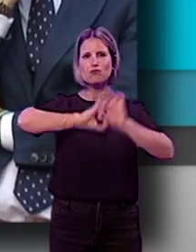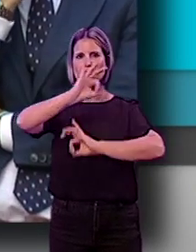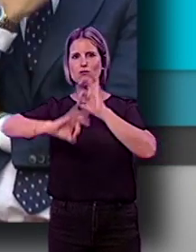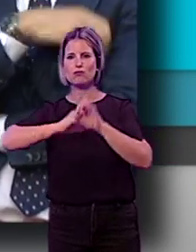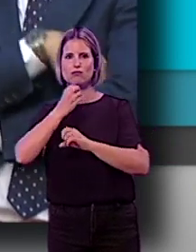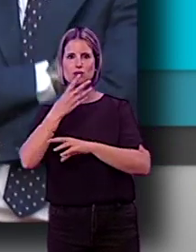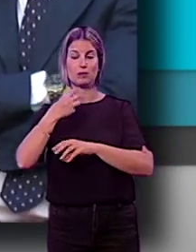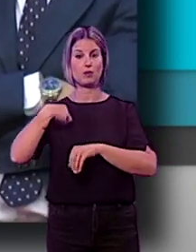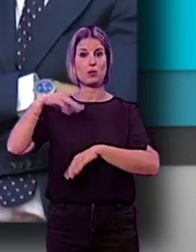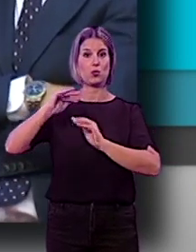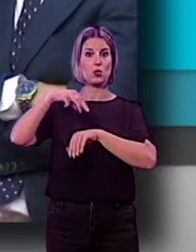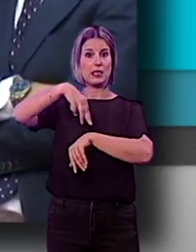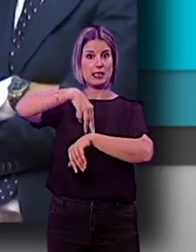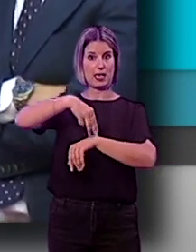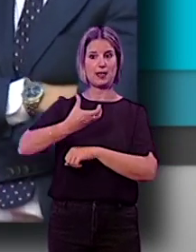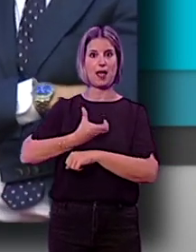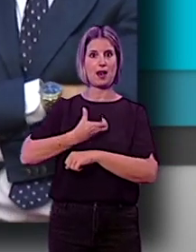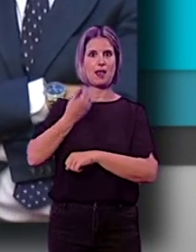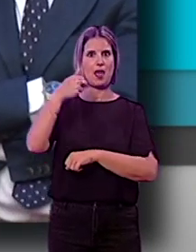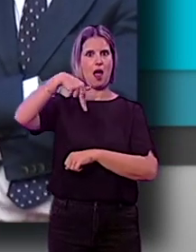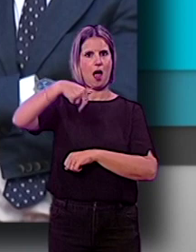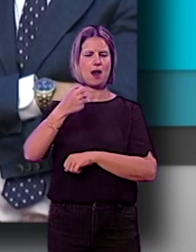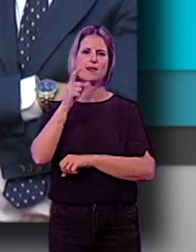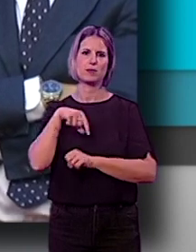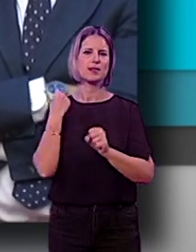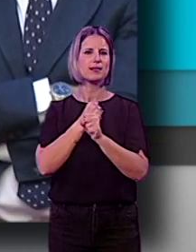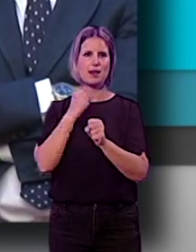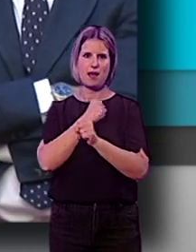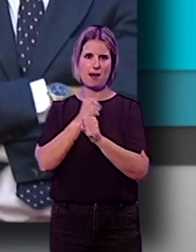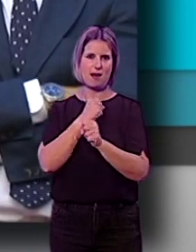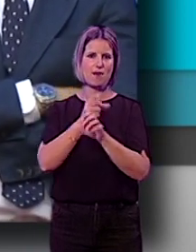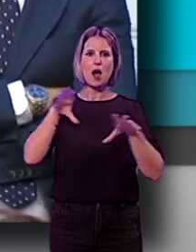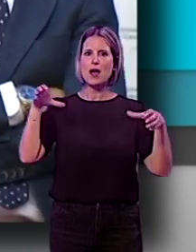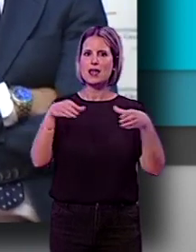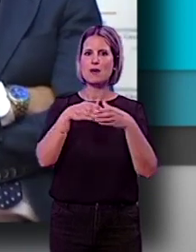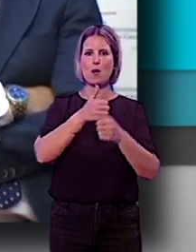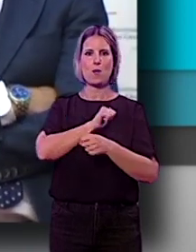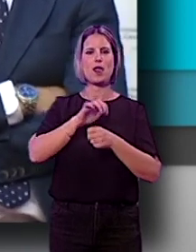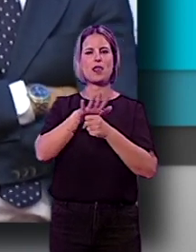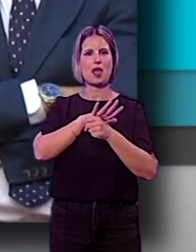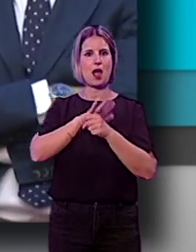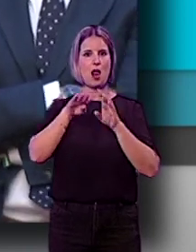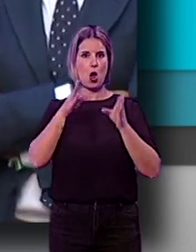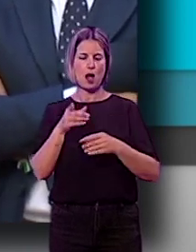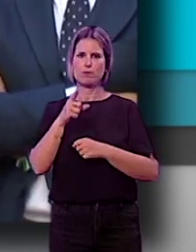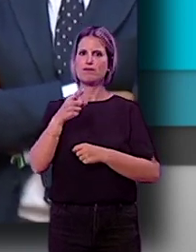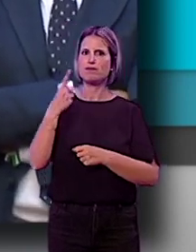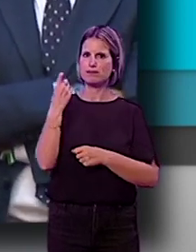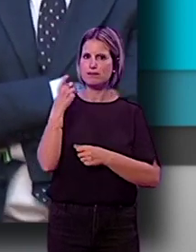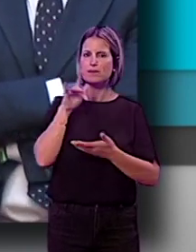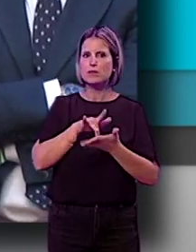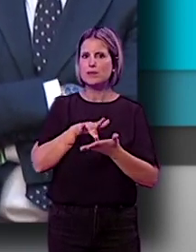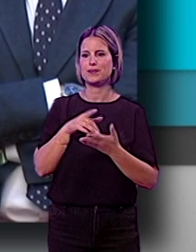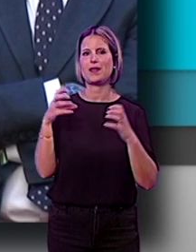a su teniente alcalde, a Ana, también ese trabajo, el cuerpo de nuestra policía local. Era absolutamente necesario que